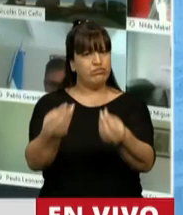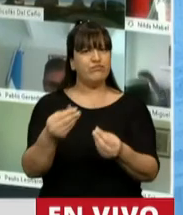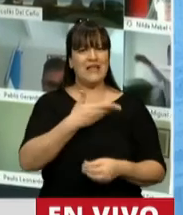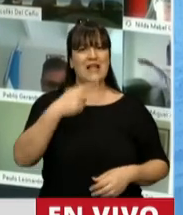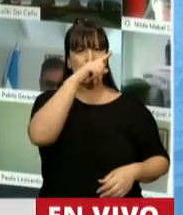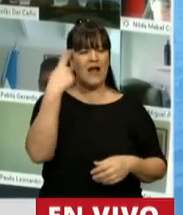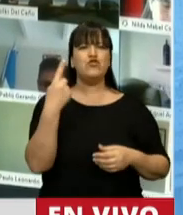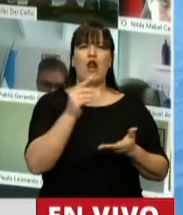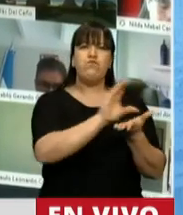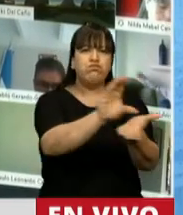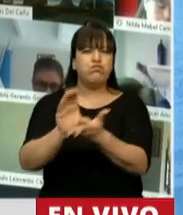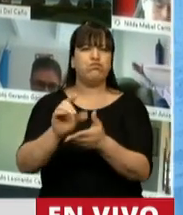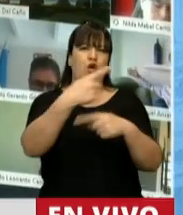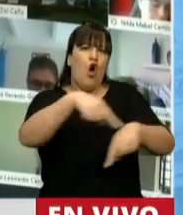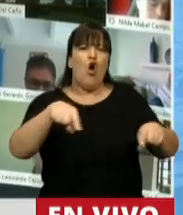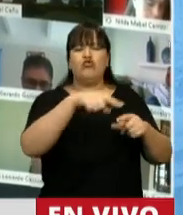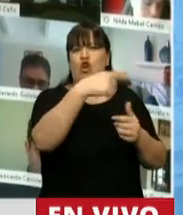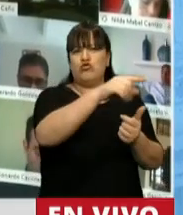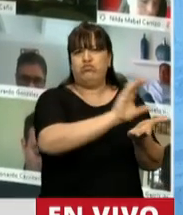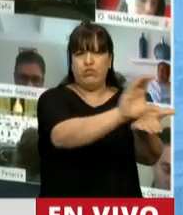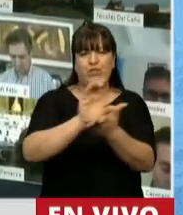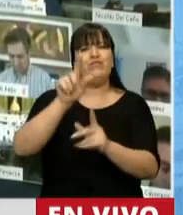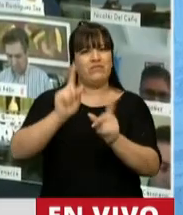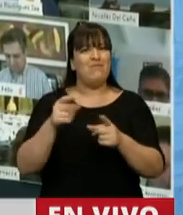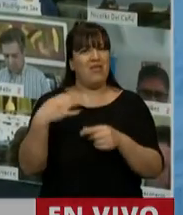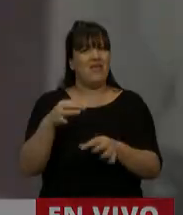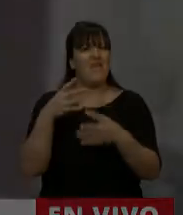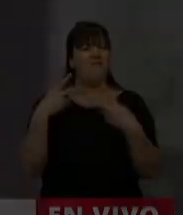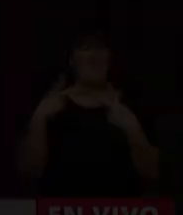Nacional a otros sectores de nuestra economía. Gracias, presidente. Gracias, diputado.